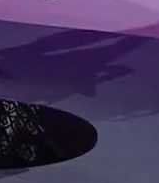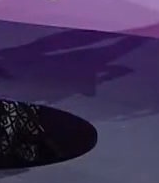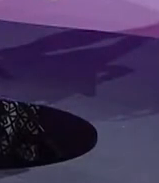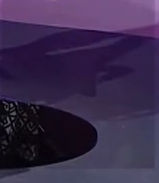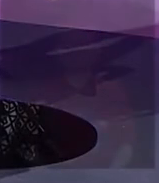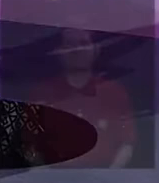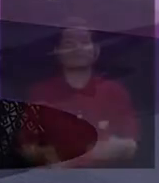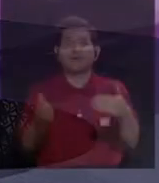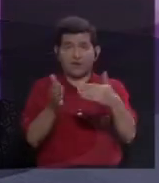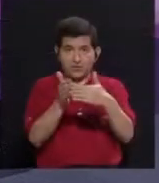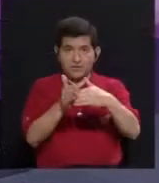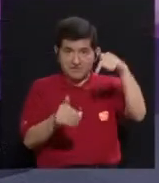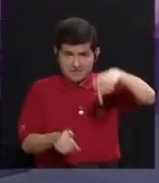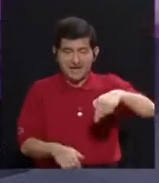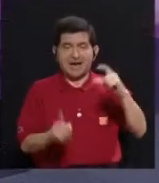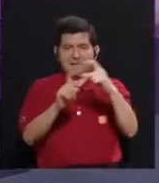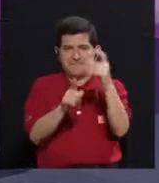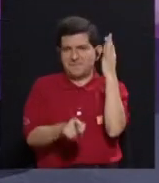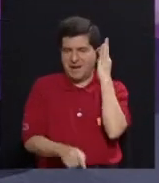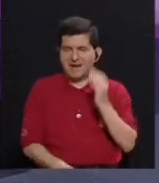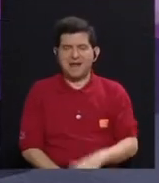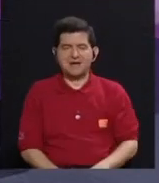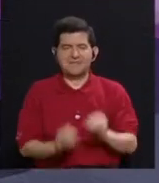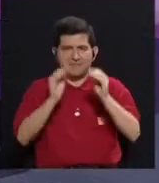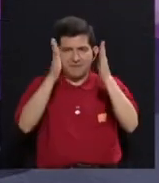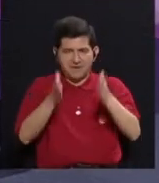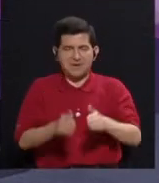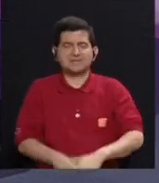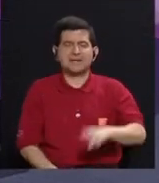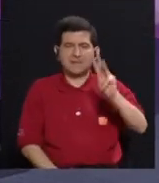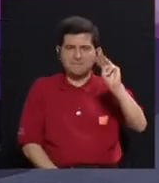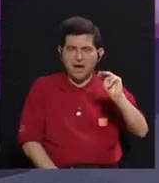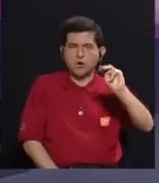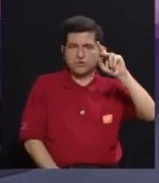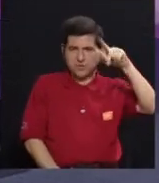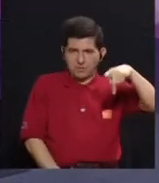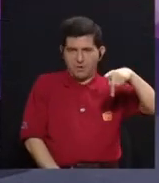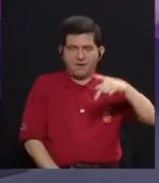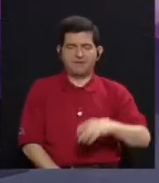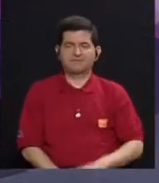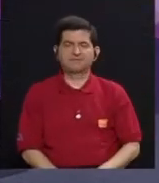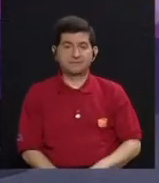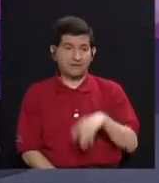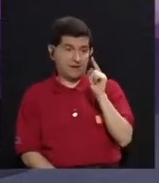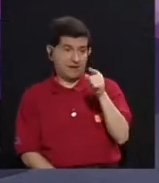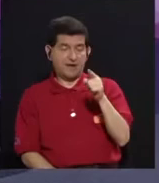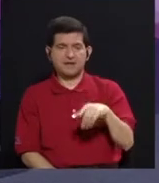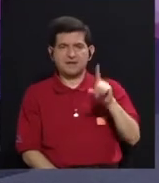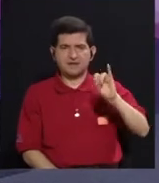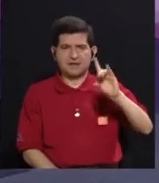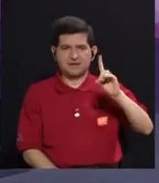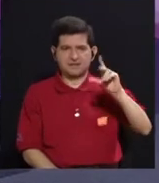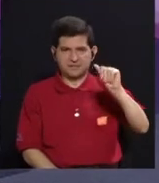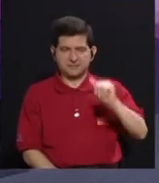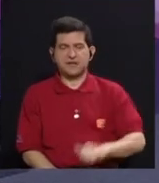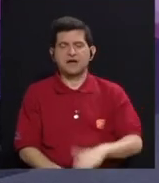Estamos en Palabra de Mujer con la maestra Marucia Pola. Ella es licenciada en musicología y